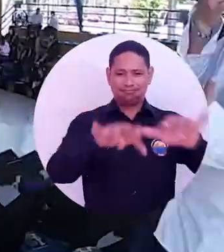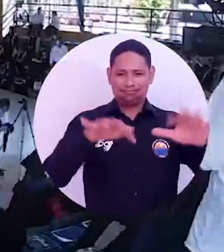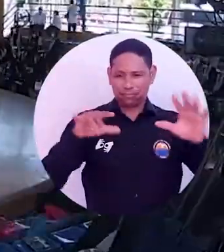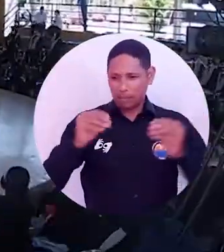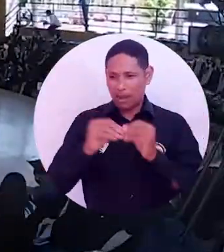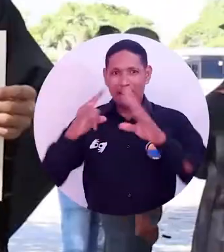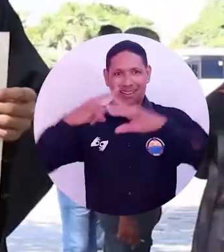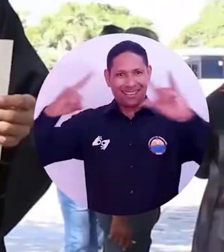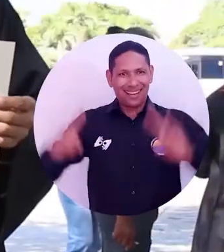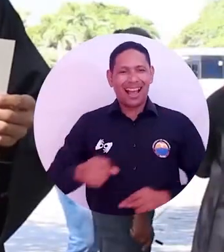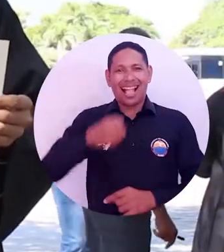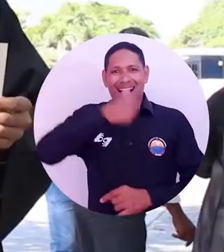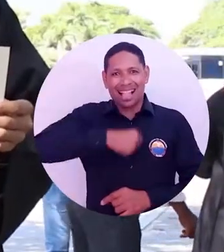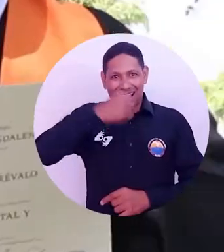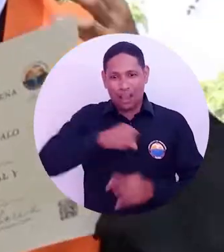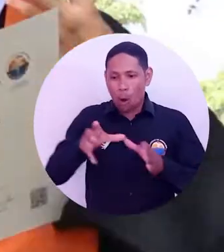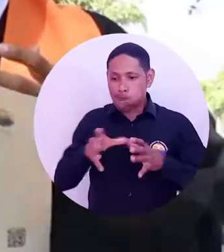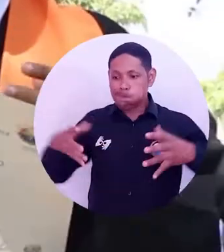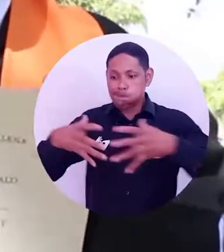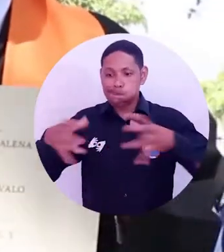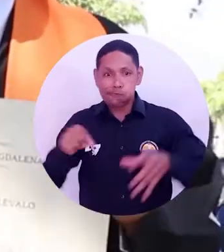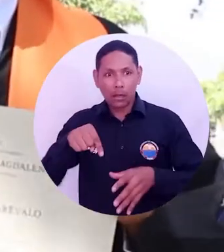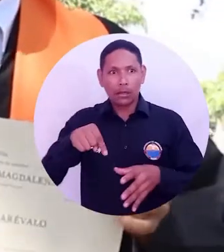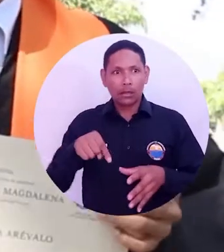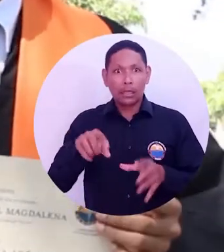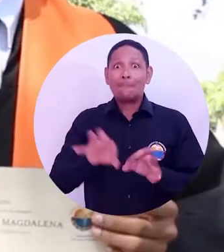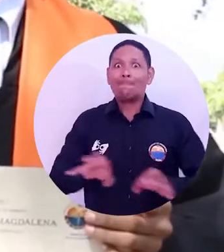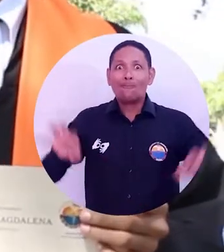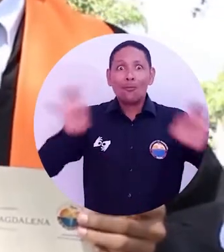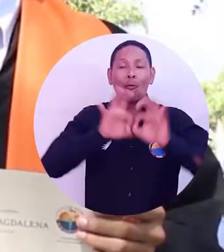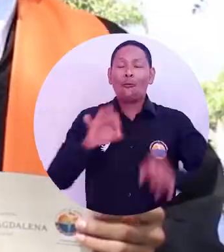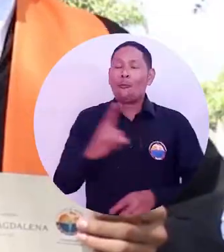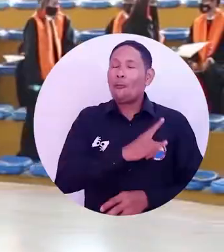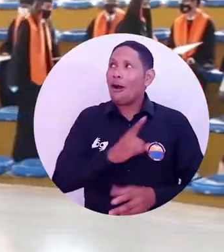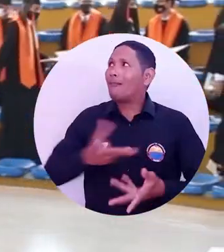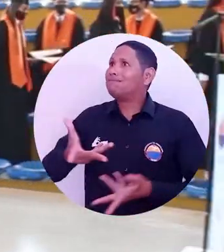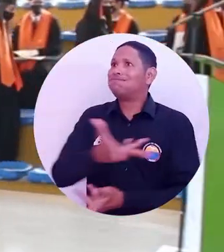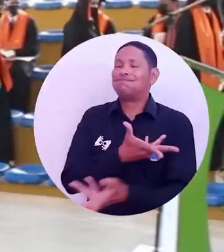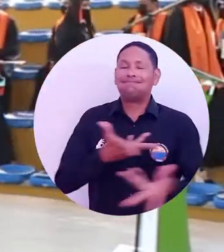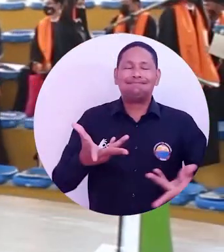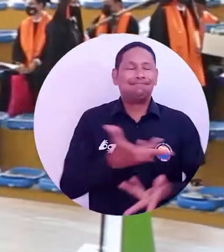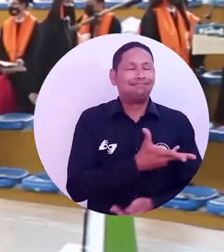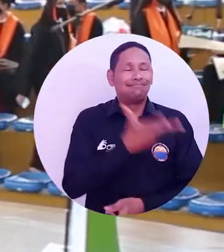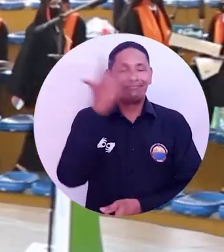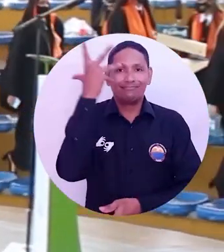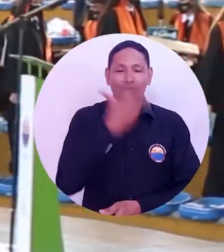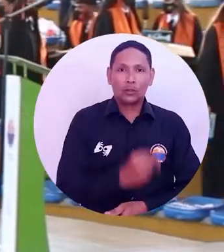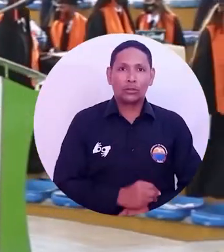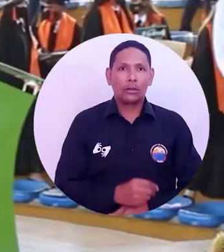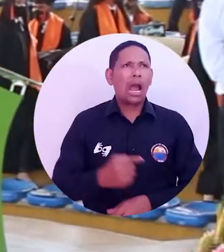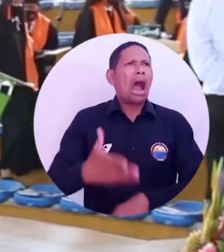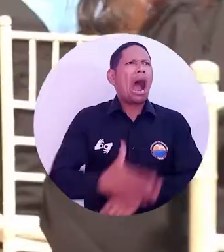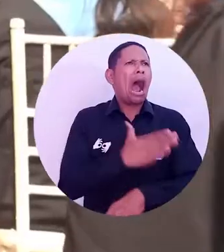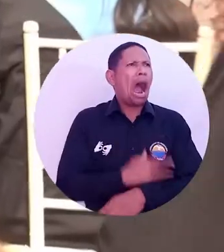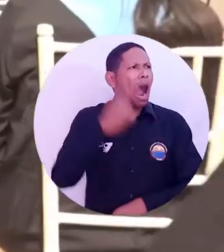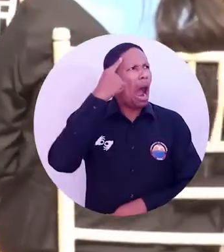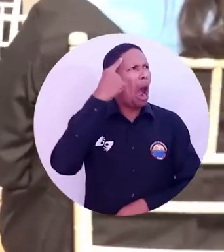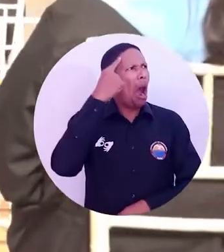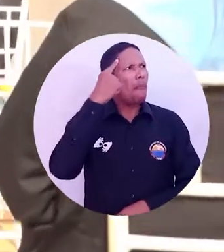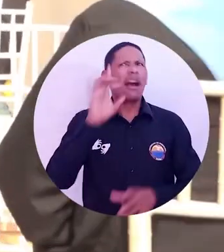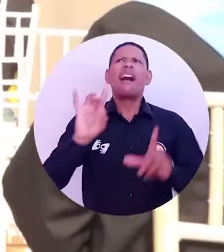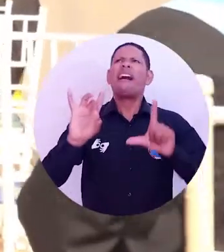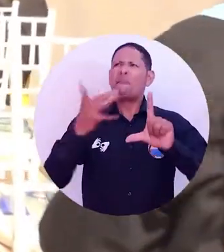Helado de Leche. Pudimos recibir una respuesta calurosa por parte de la universidad. Nos habíamos como mentalizado de que